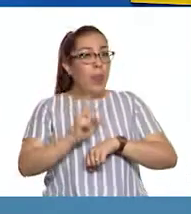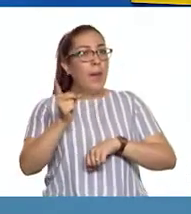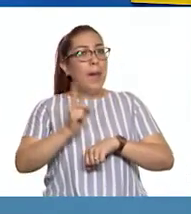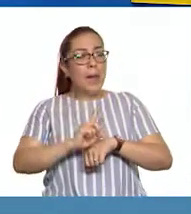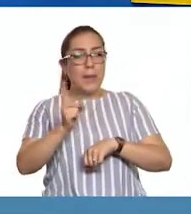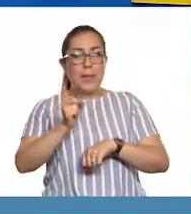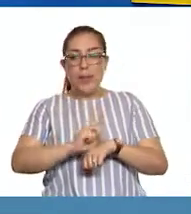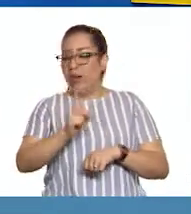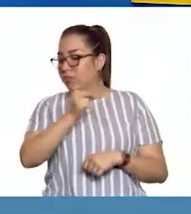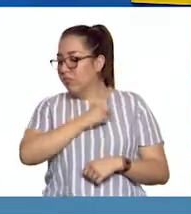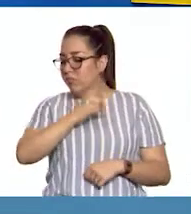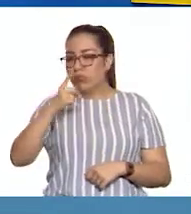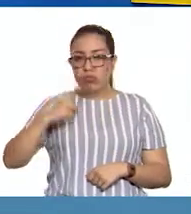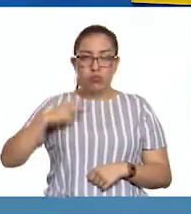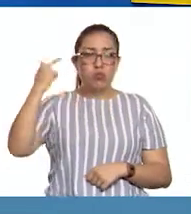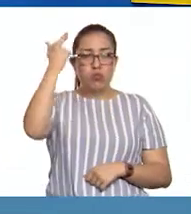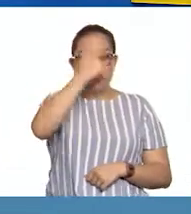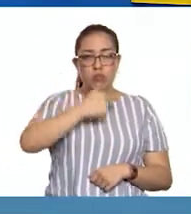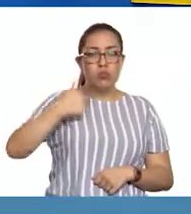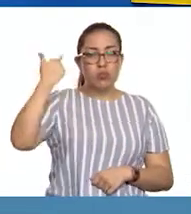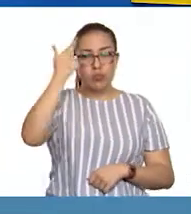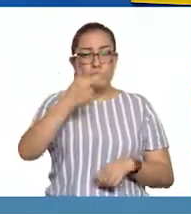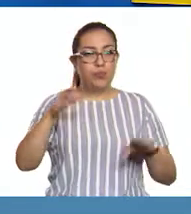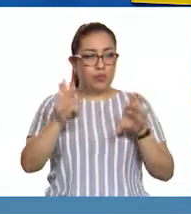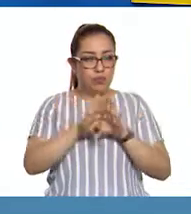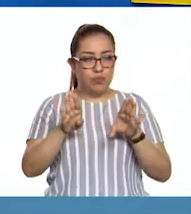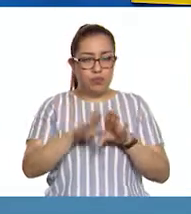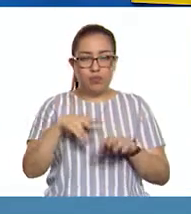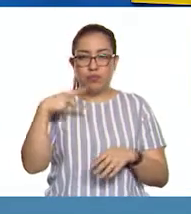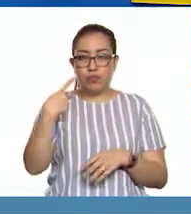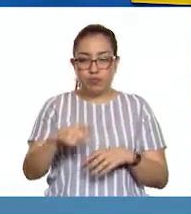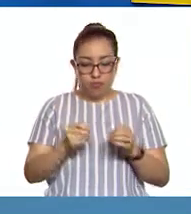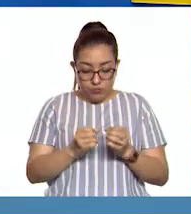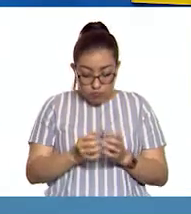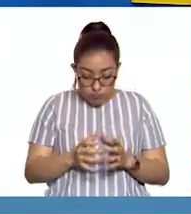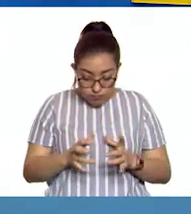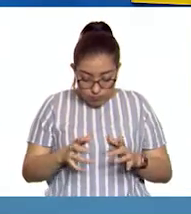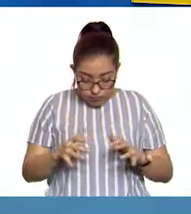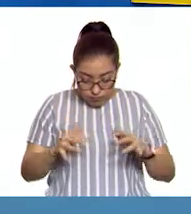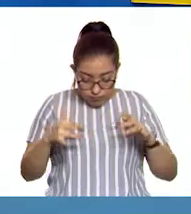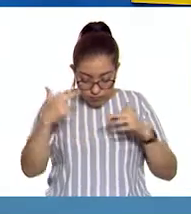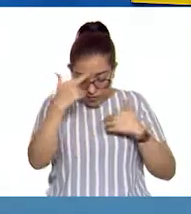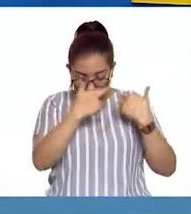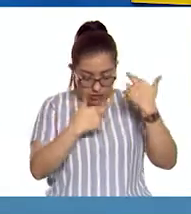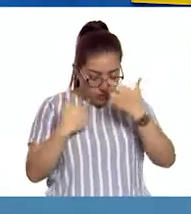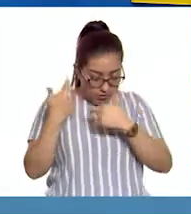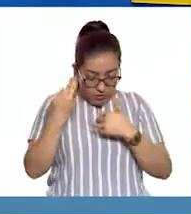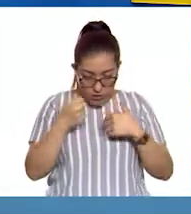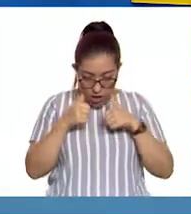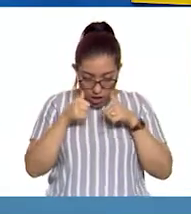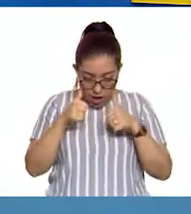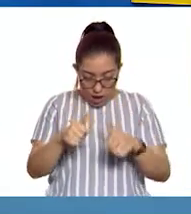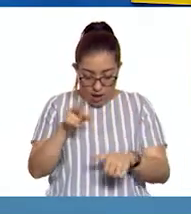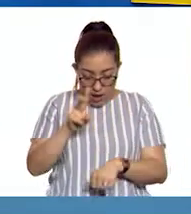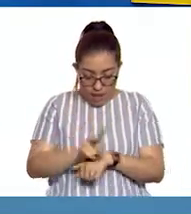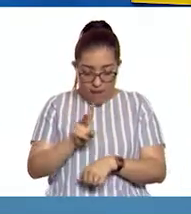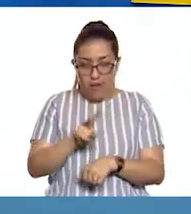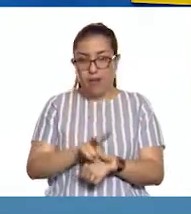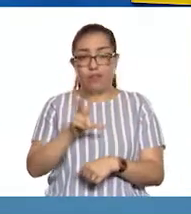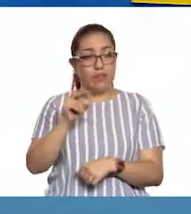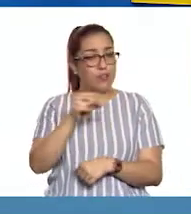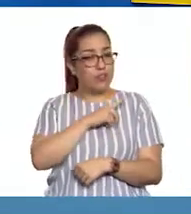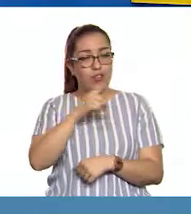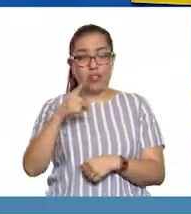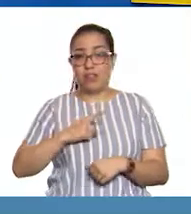verificar el crecimiento sano del micelio en los granos de trigo y verificar que no se desarrollen